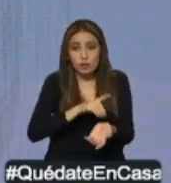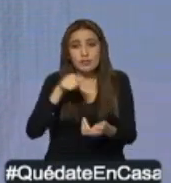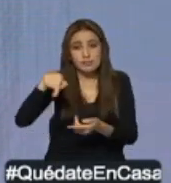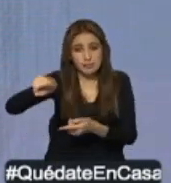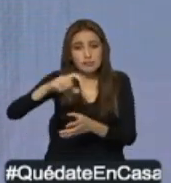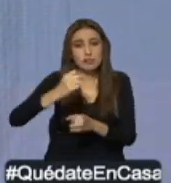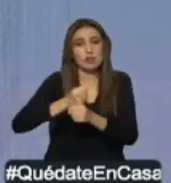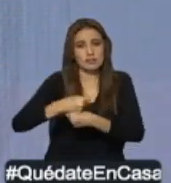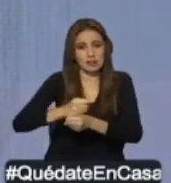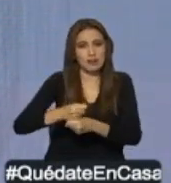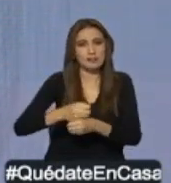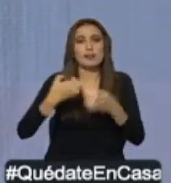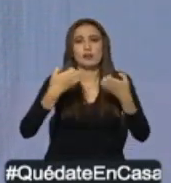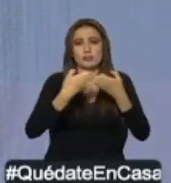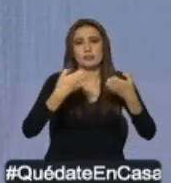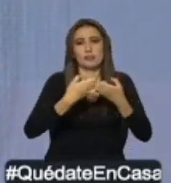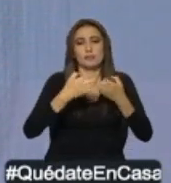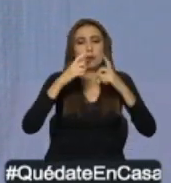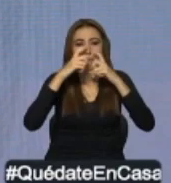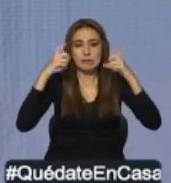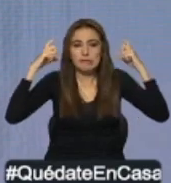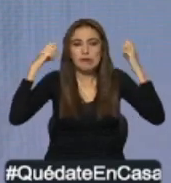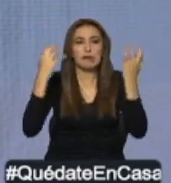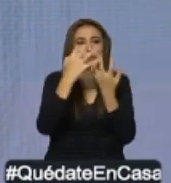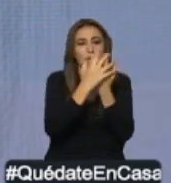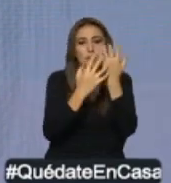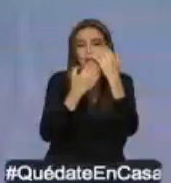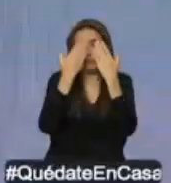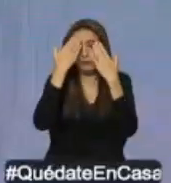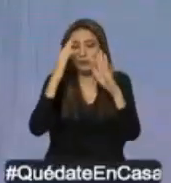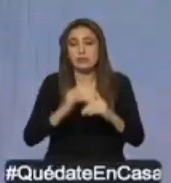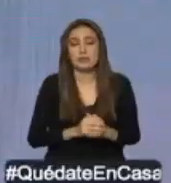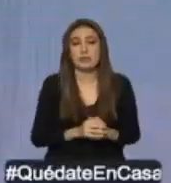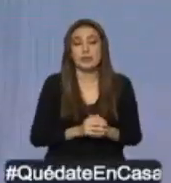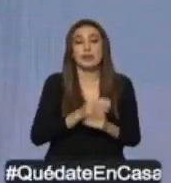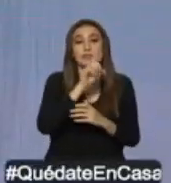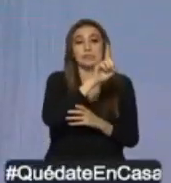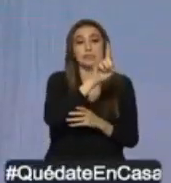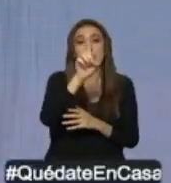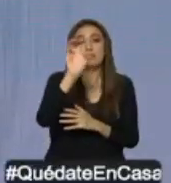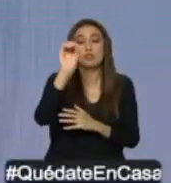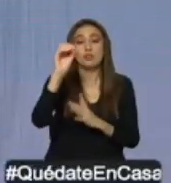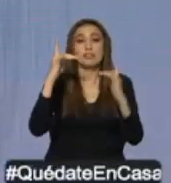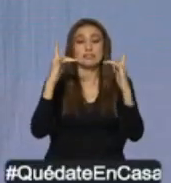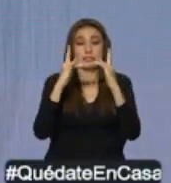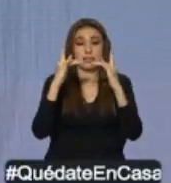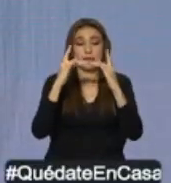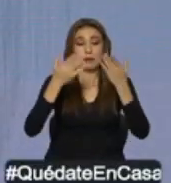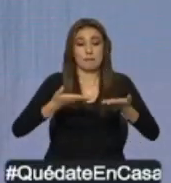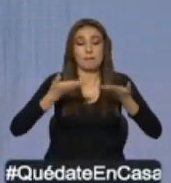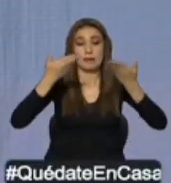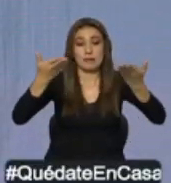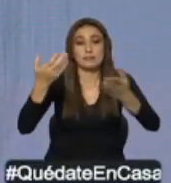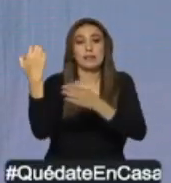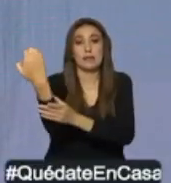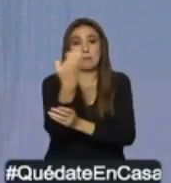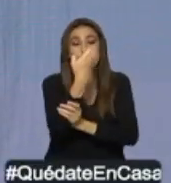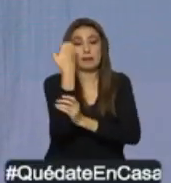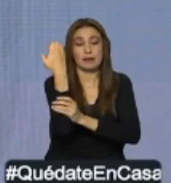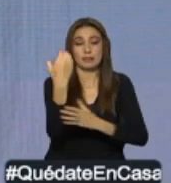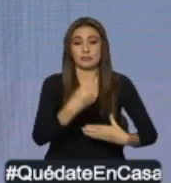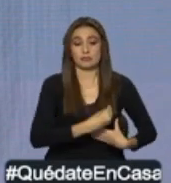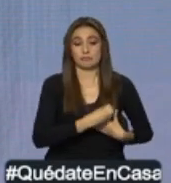al día. Debo informar además que el hospital ha destinado 110 camas para hospitalización de pacientes COVID no críticos